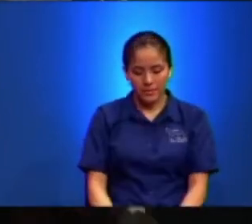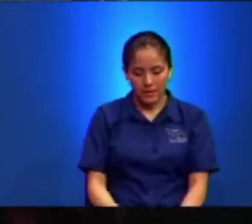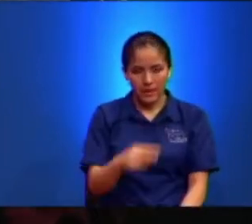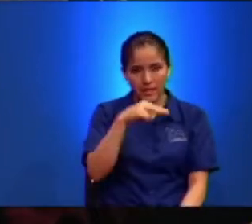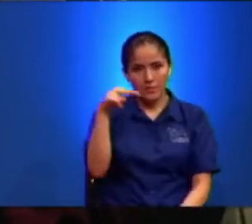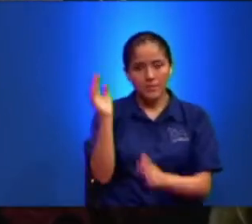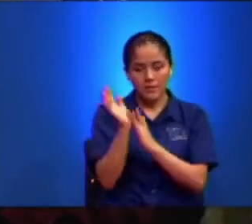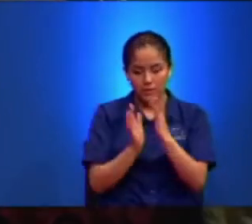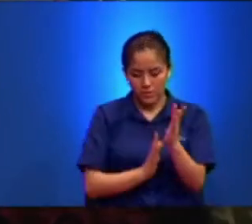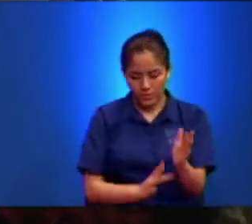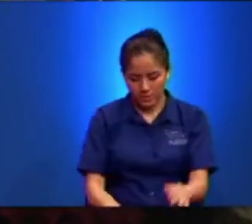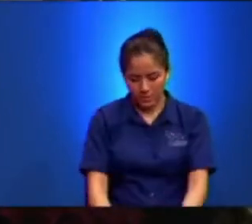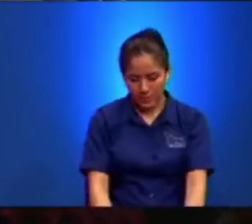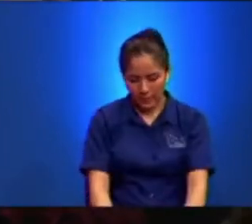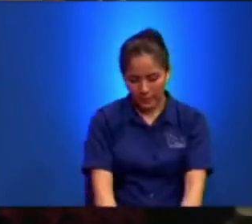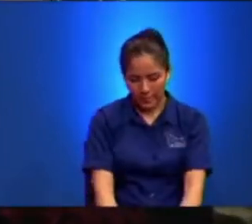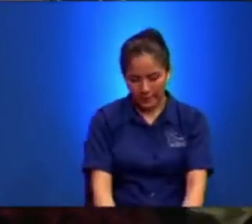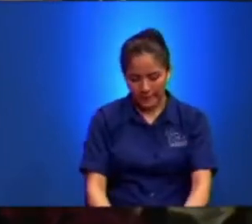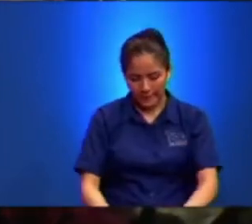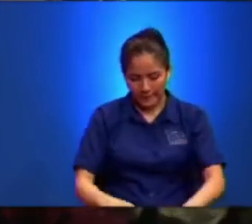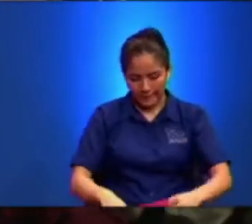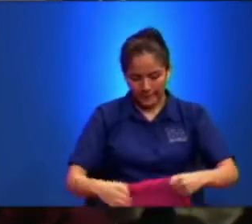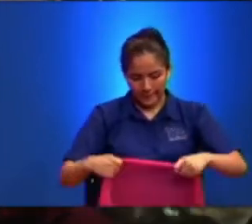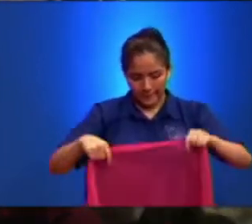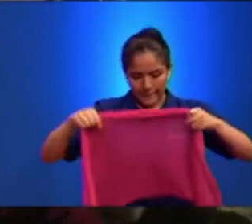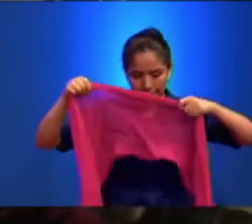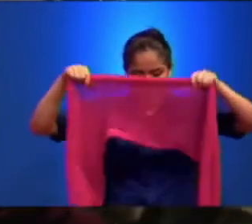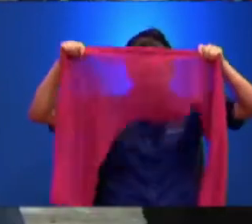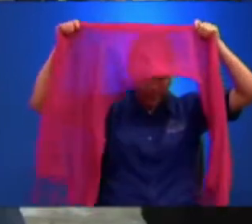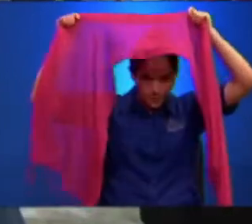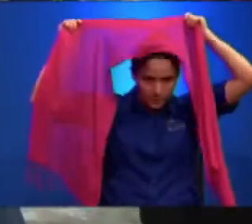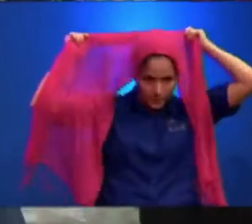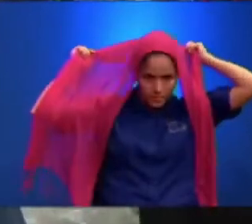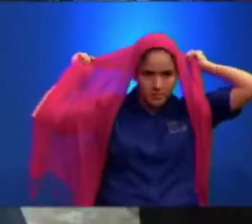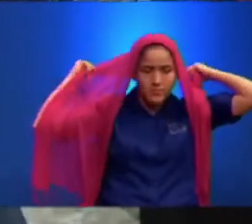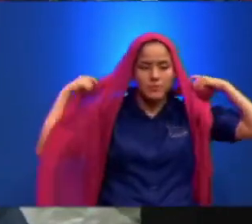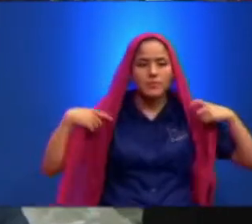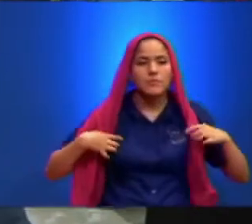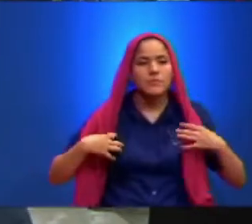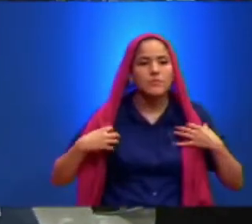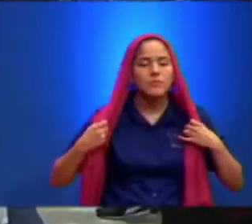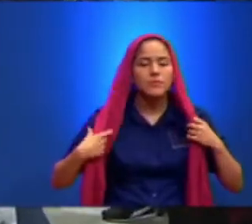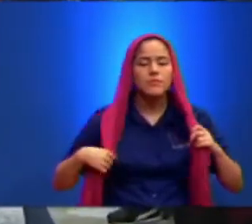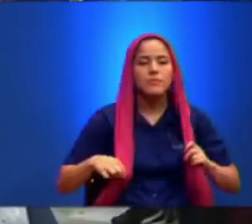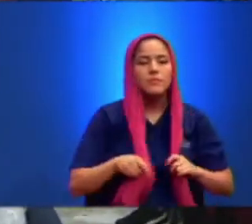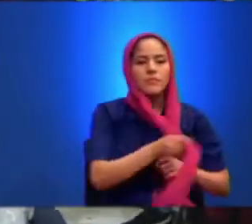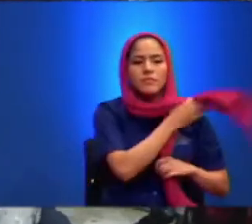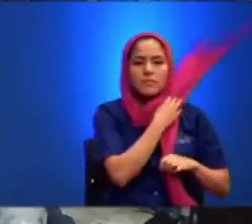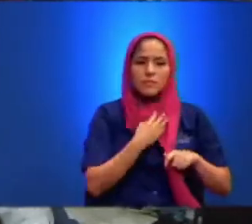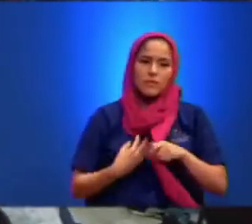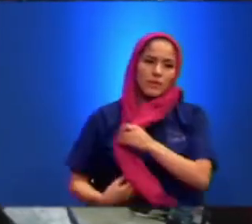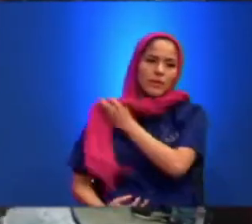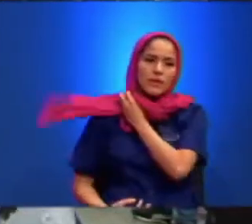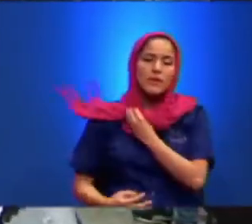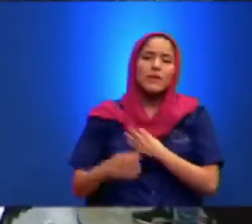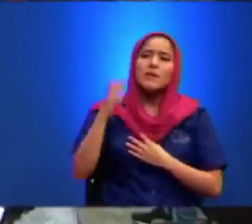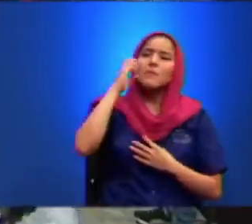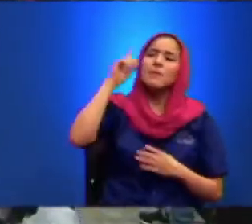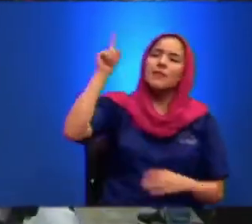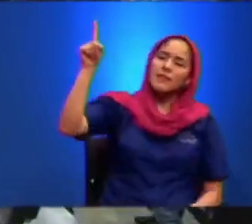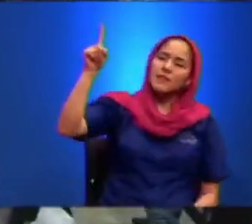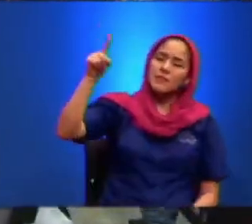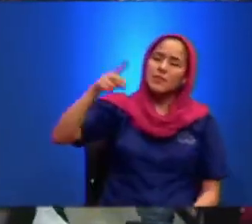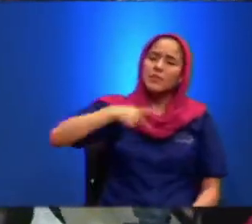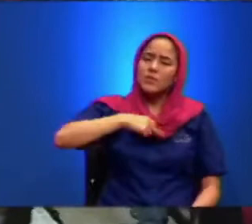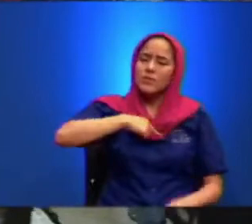El Nombre De Jesús Padre Venimos Delante De Ti Ah Que Lección Más Hermosa La Que Tú Nos Das